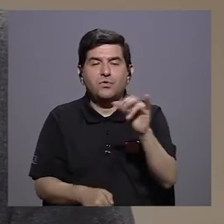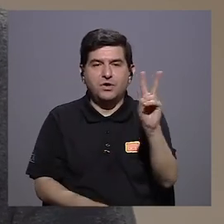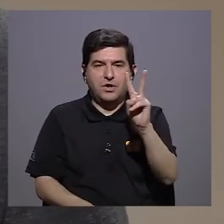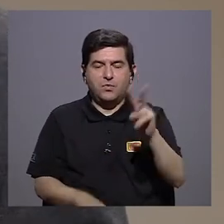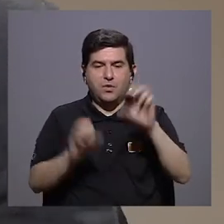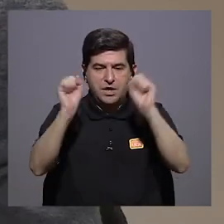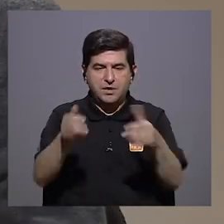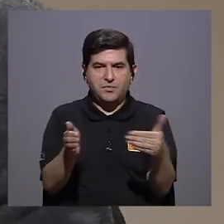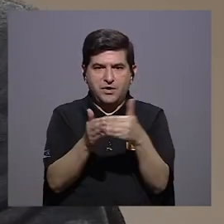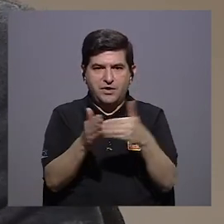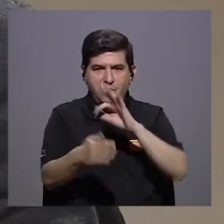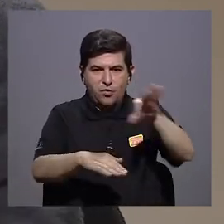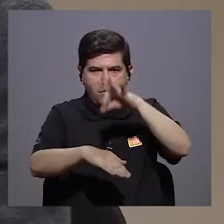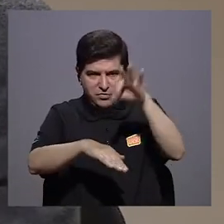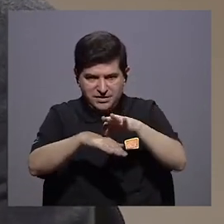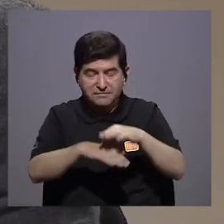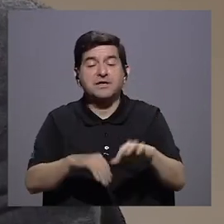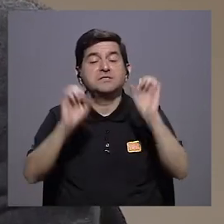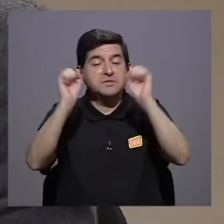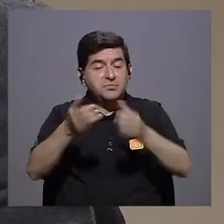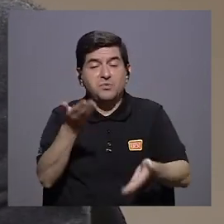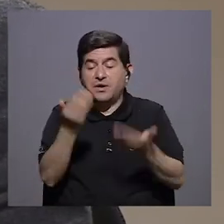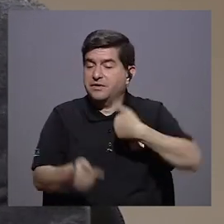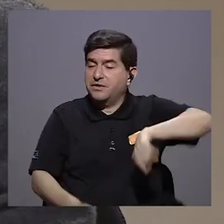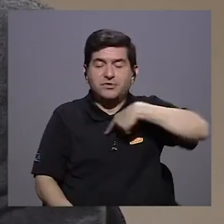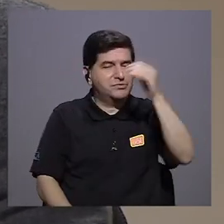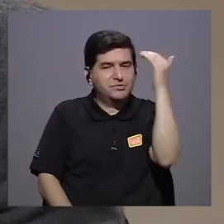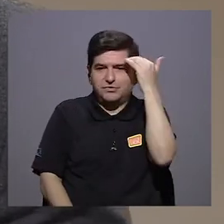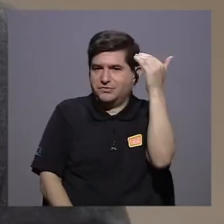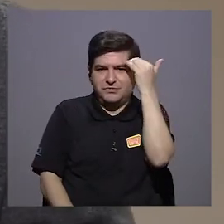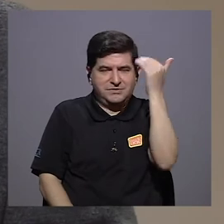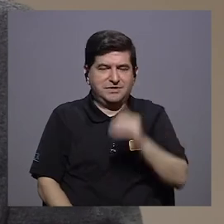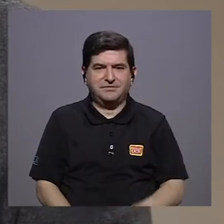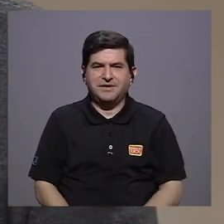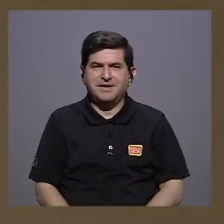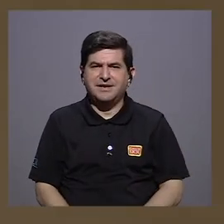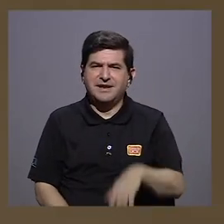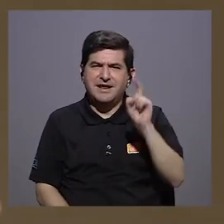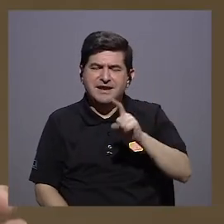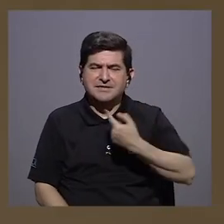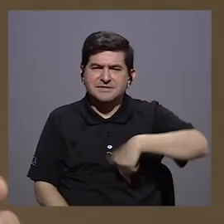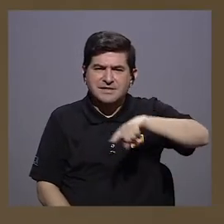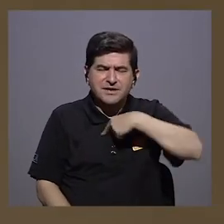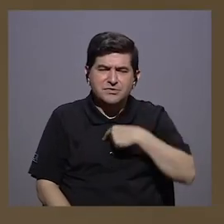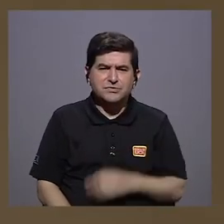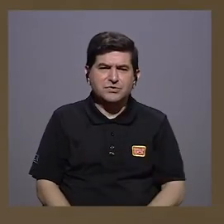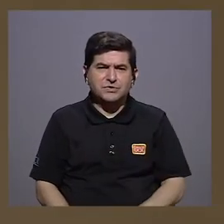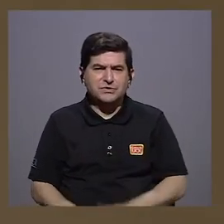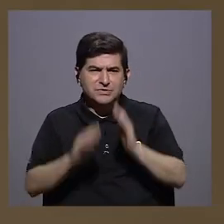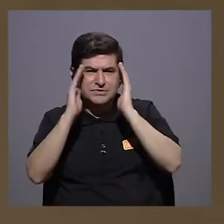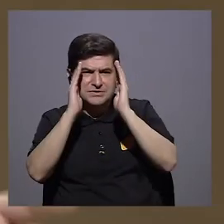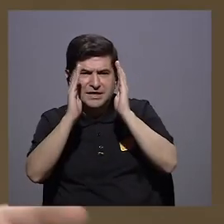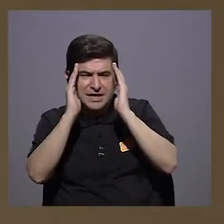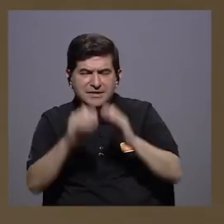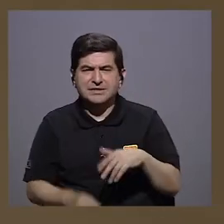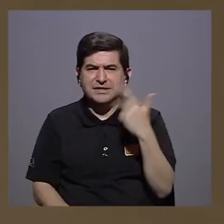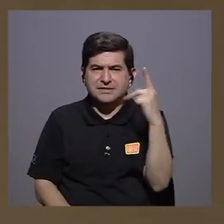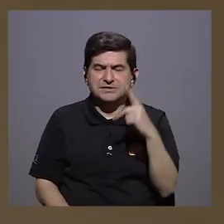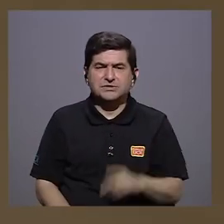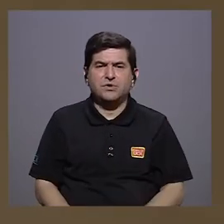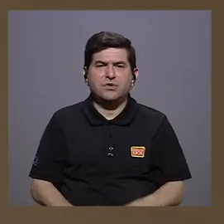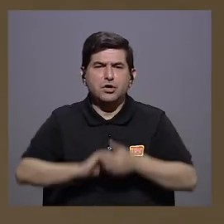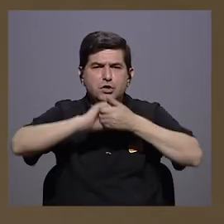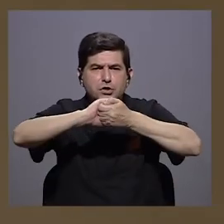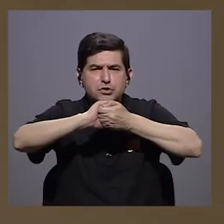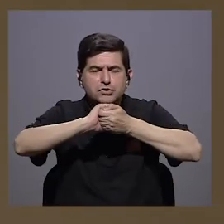el mismo virus, puede pasar lo del dengue. Eso puede pasar. Todavía no sabemos suficiente sobre el virus. Tenemos que ser susceptibles al peligro y ser solidarios con los más